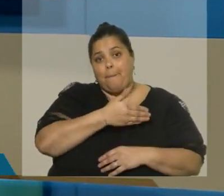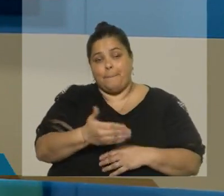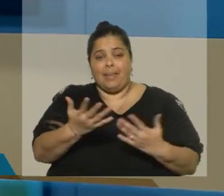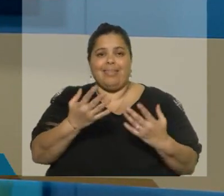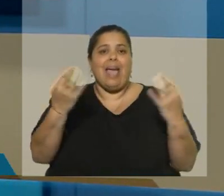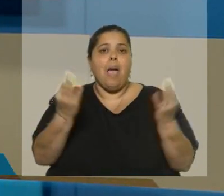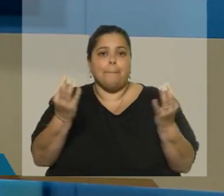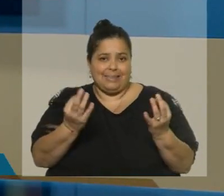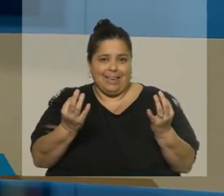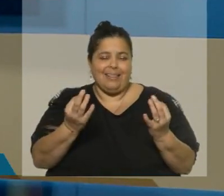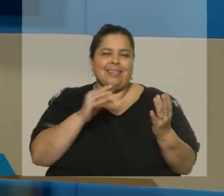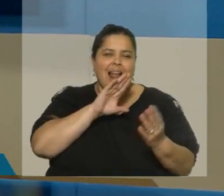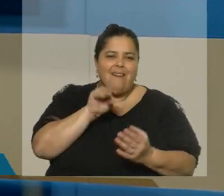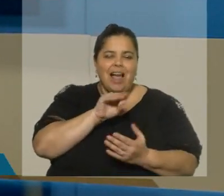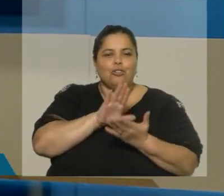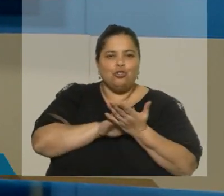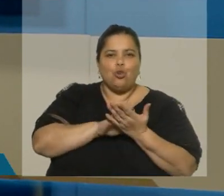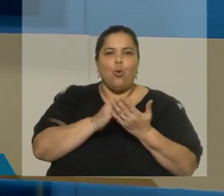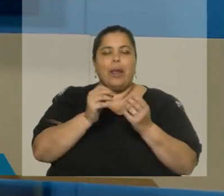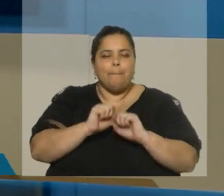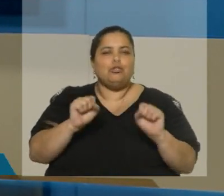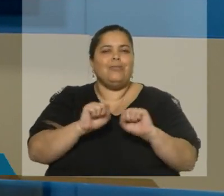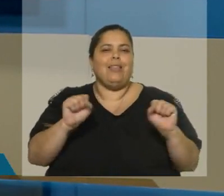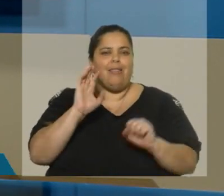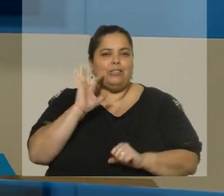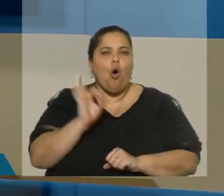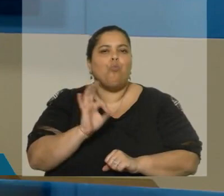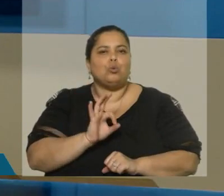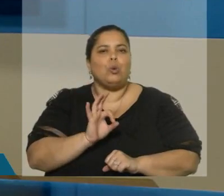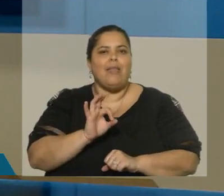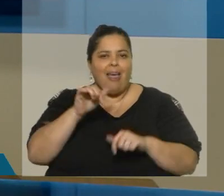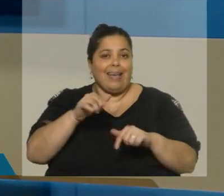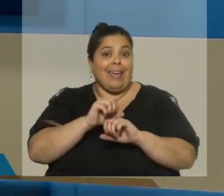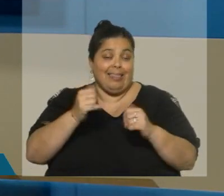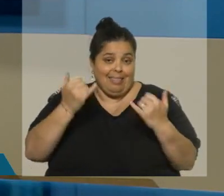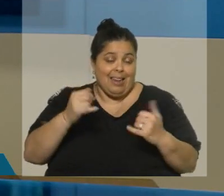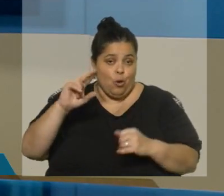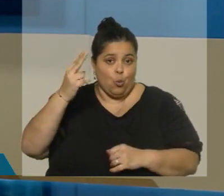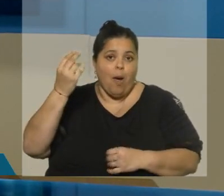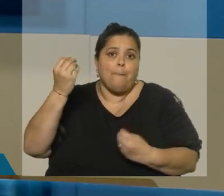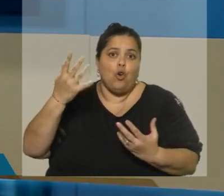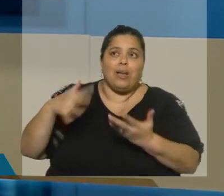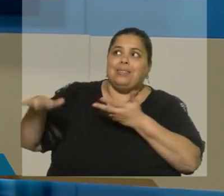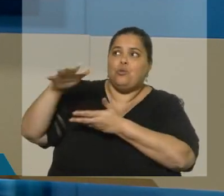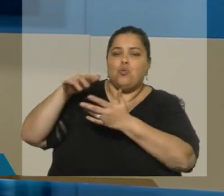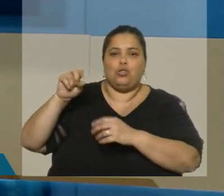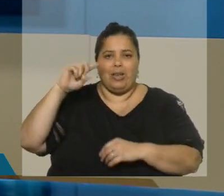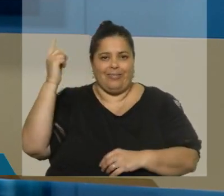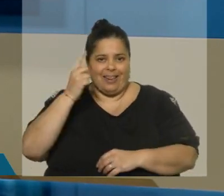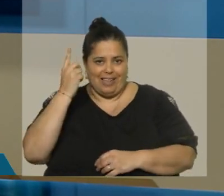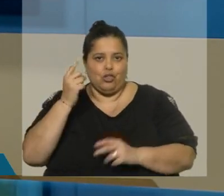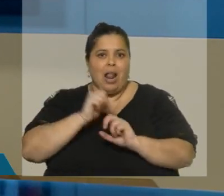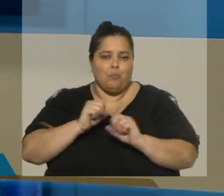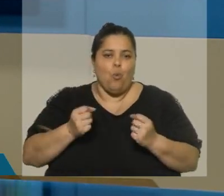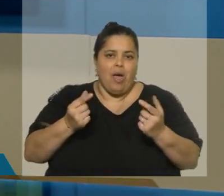vienen hablando de una ventana de oportunidad. Una posibilidad que podría tener el país, dadas las condiciones internacionales, de emitir